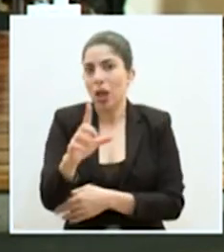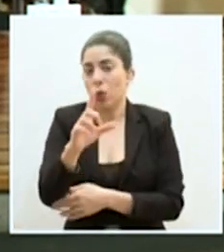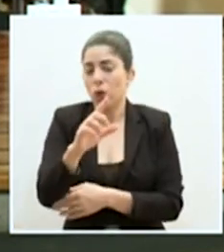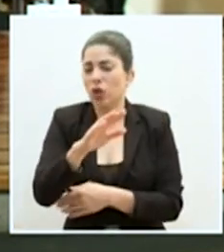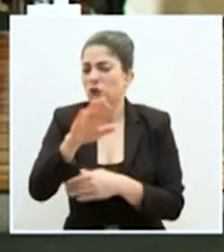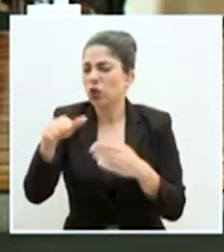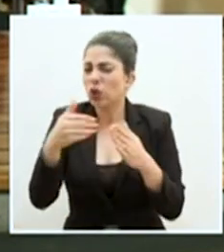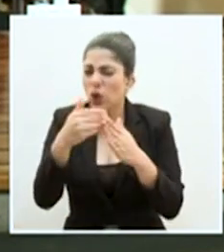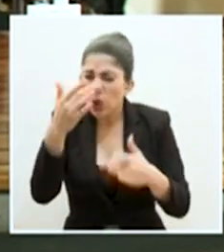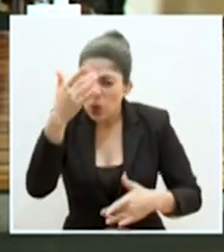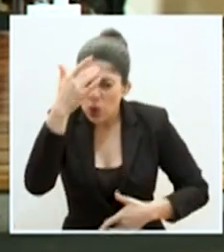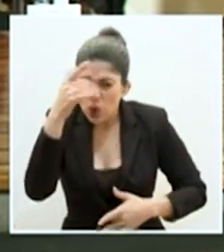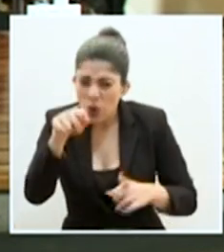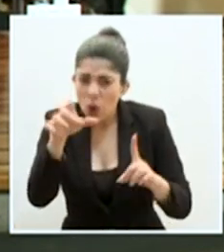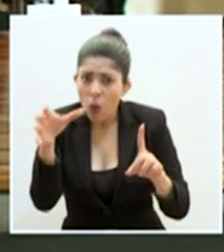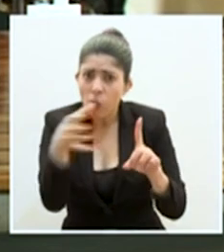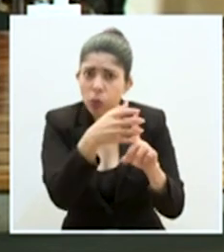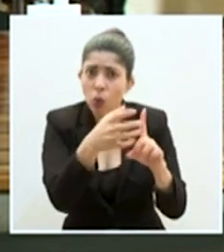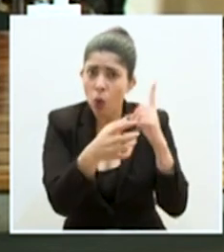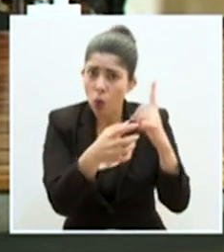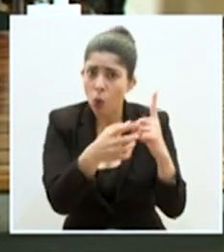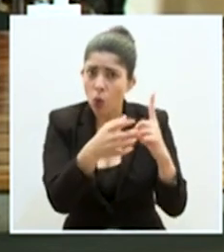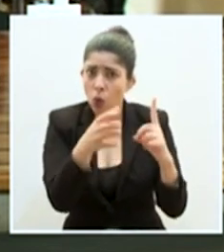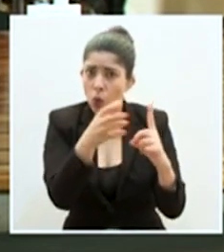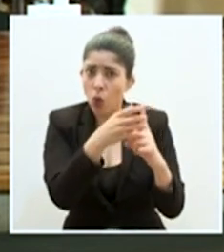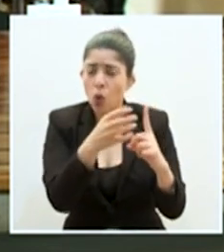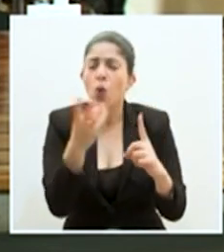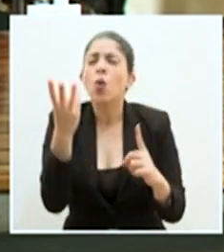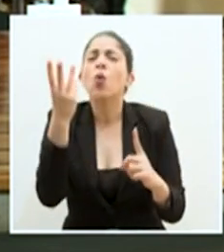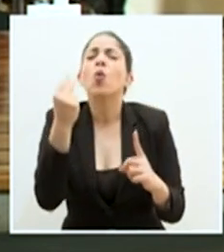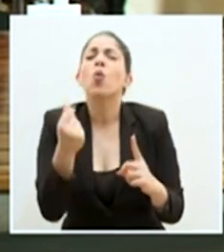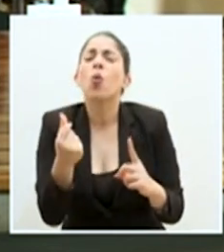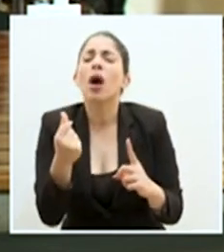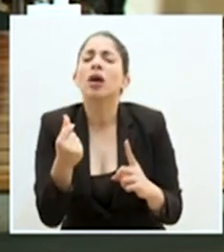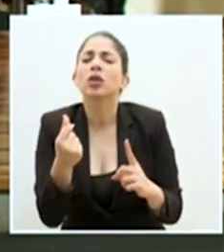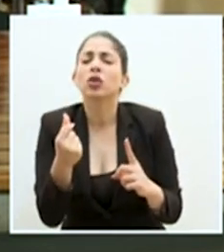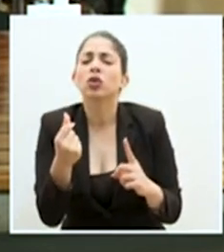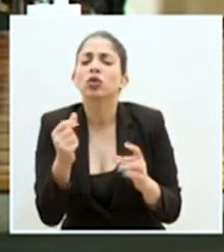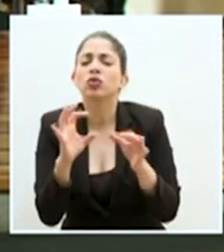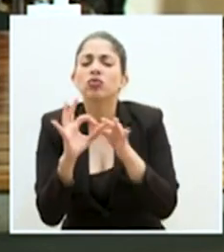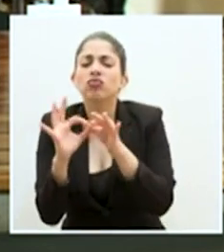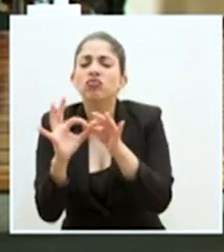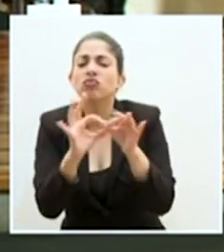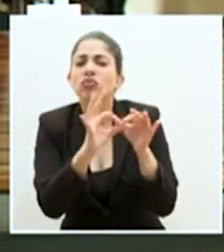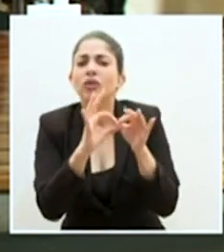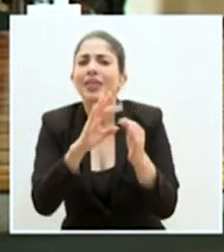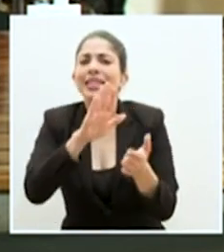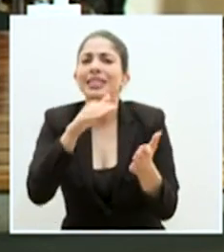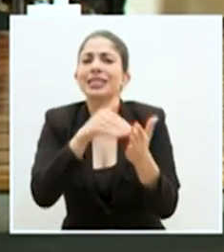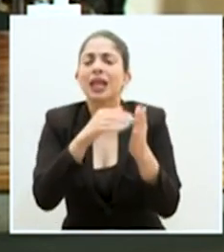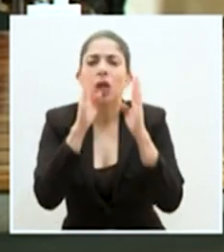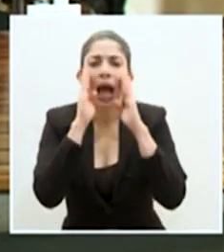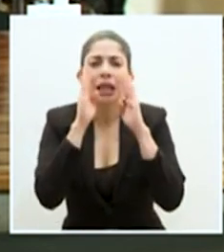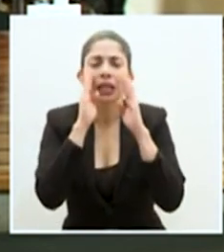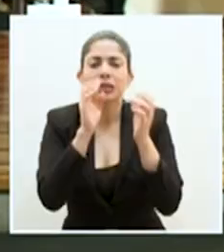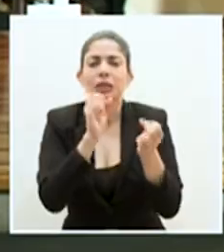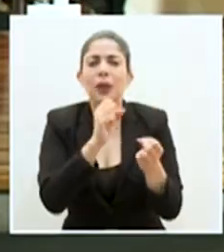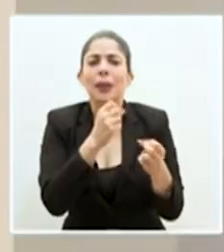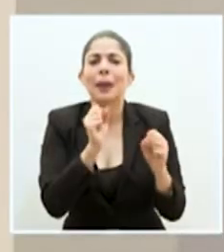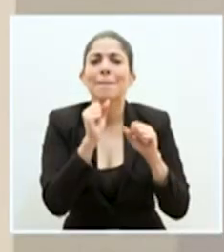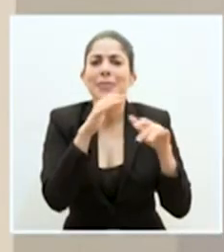están vinculados al mismo clúster? ¿Cuántos casos están relacionados con el centro de atención de migrantes?